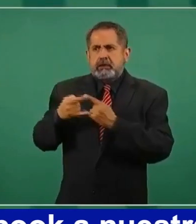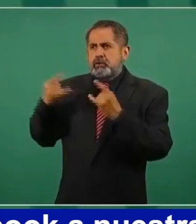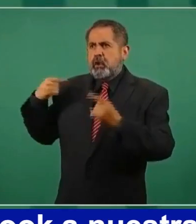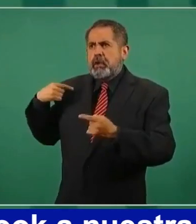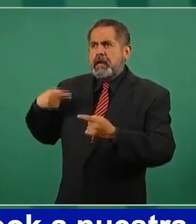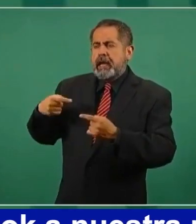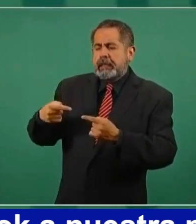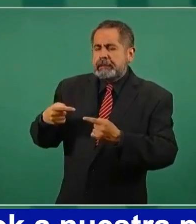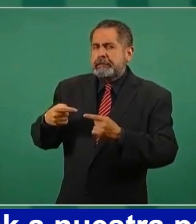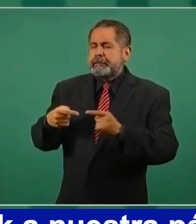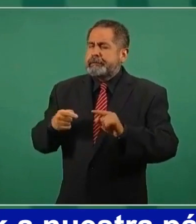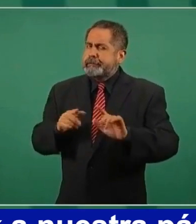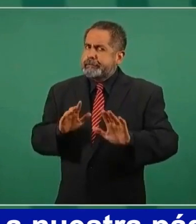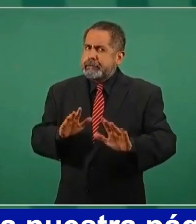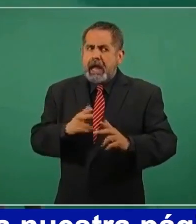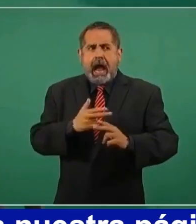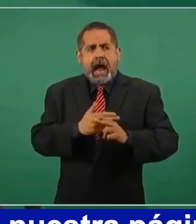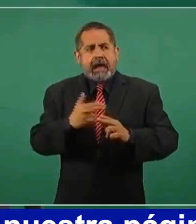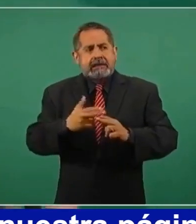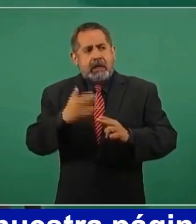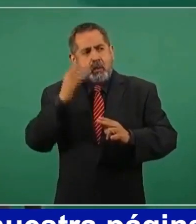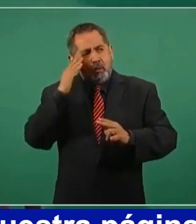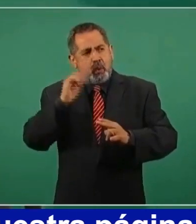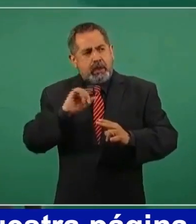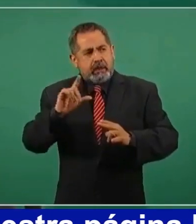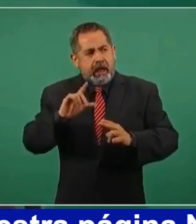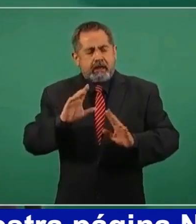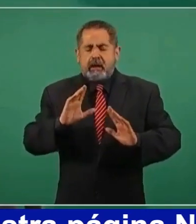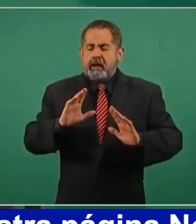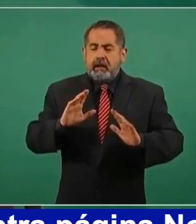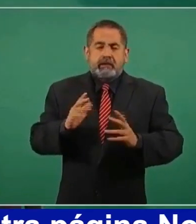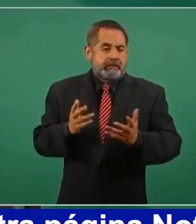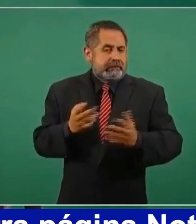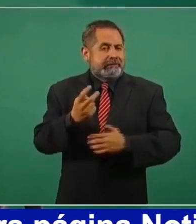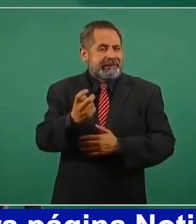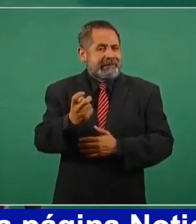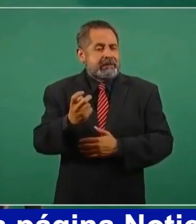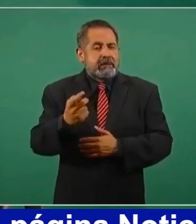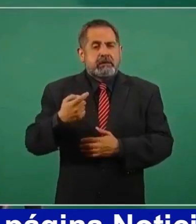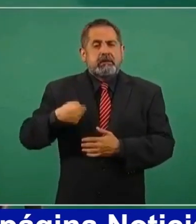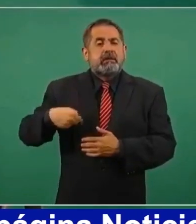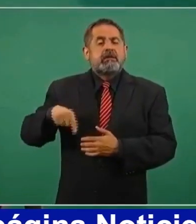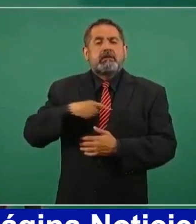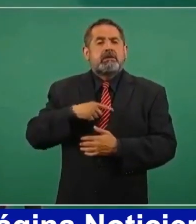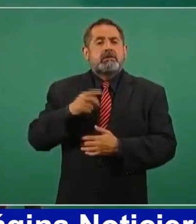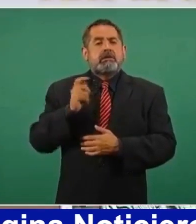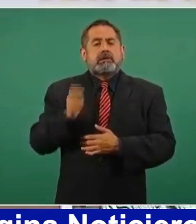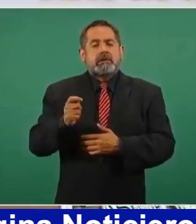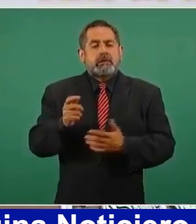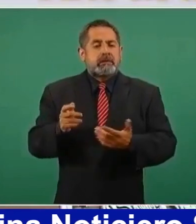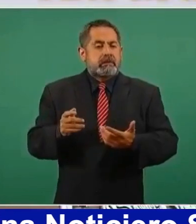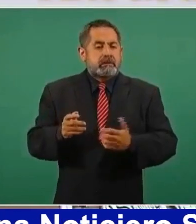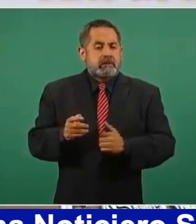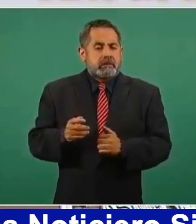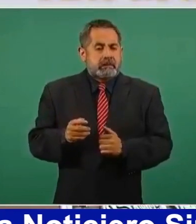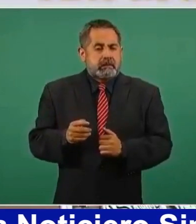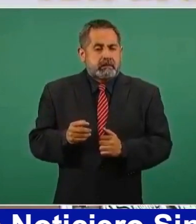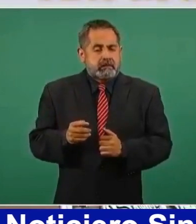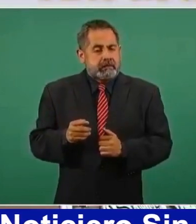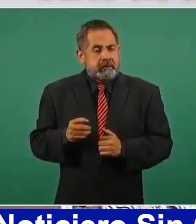y tenemos que